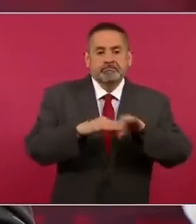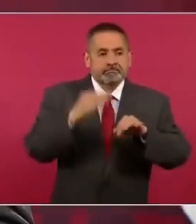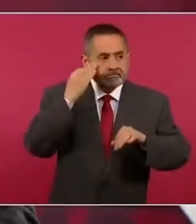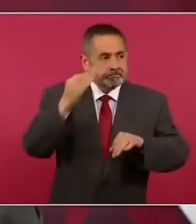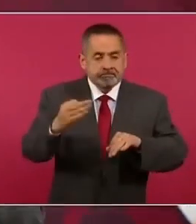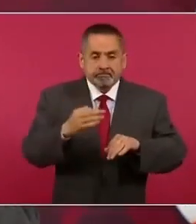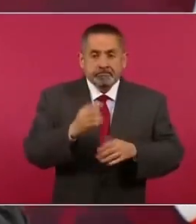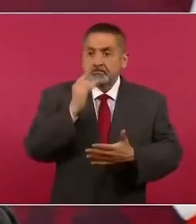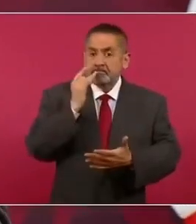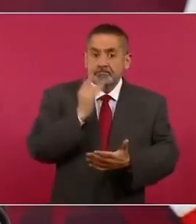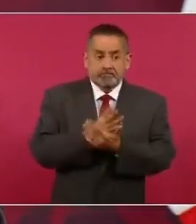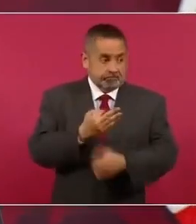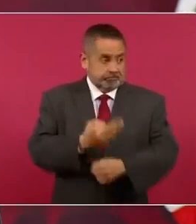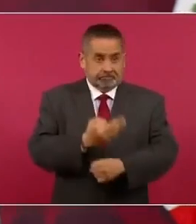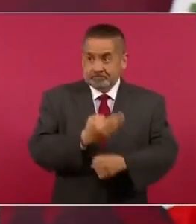único